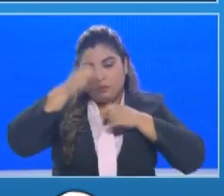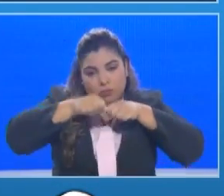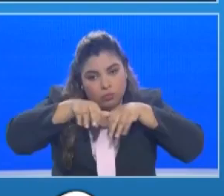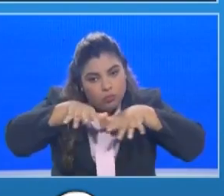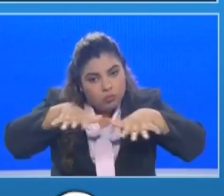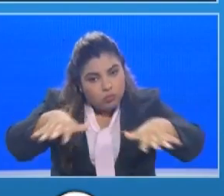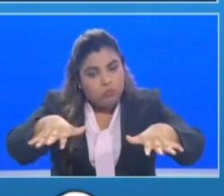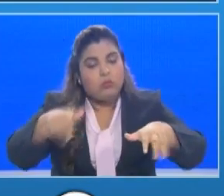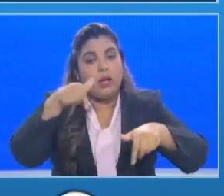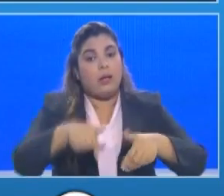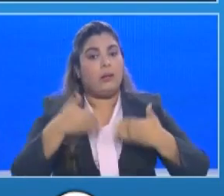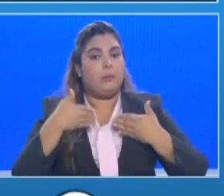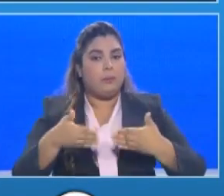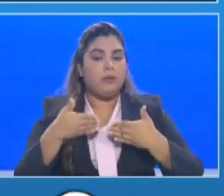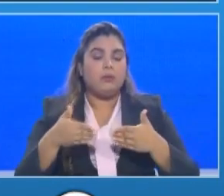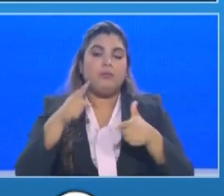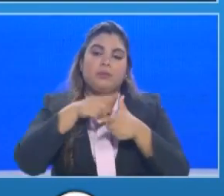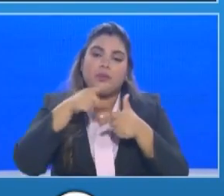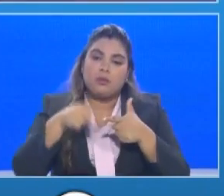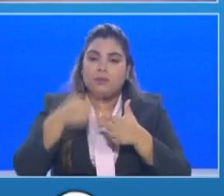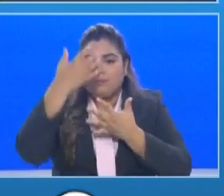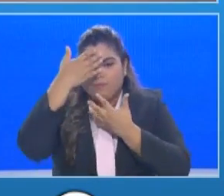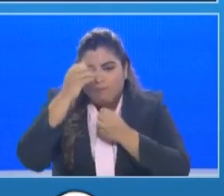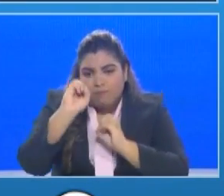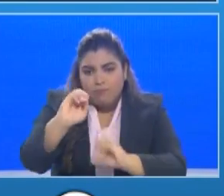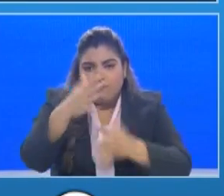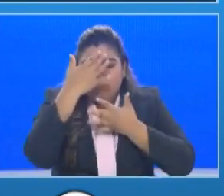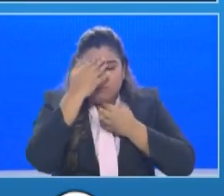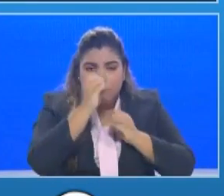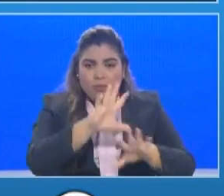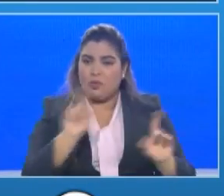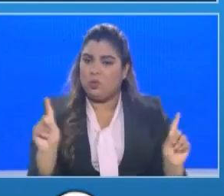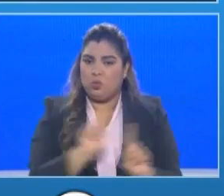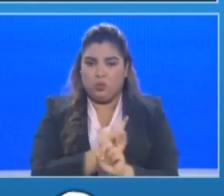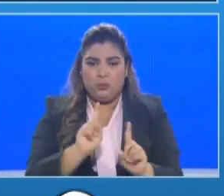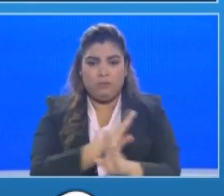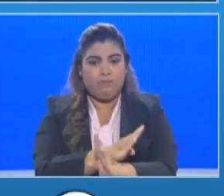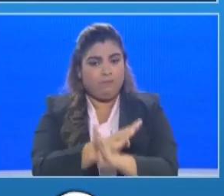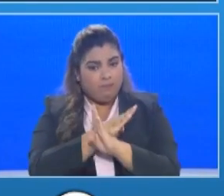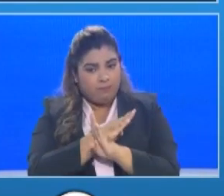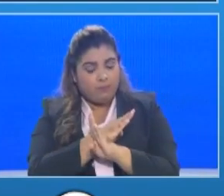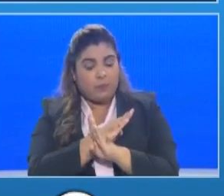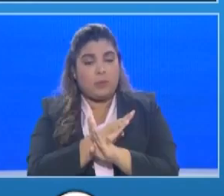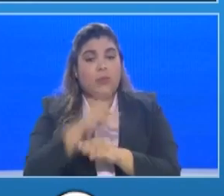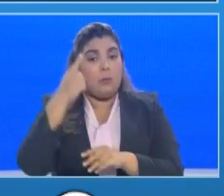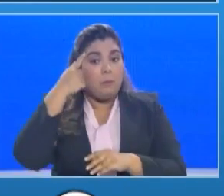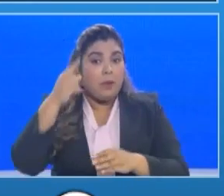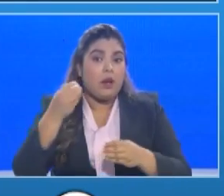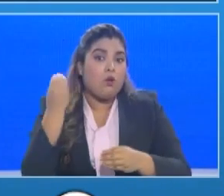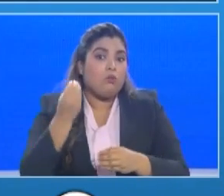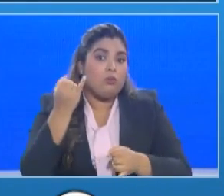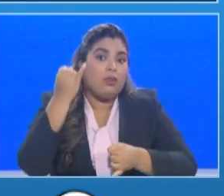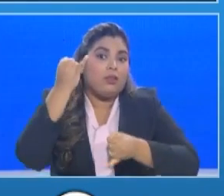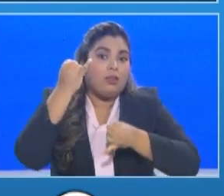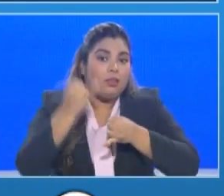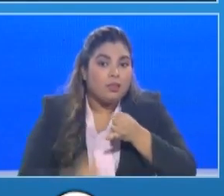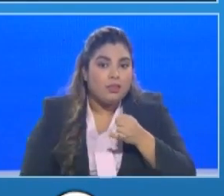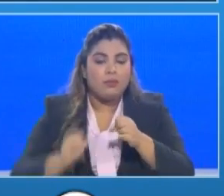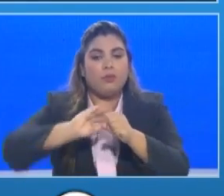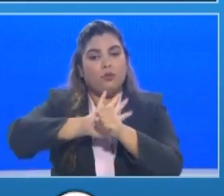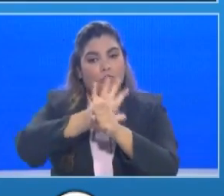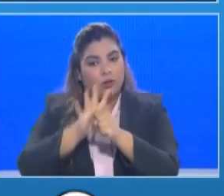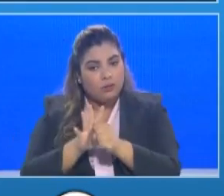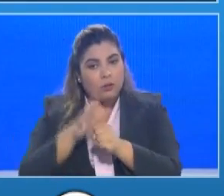y que la pandemia en Panamá tenga un final en donde todos somos parte de las mismas